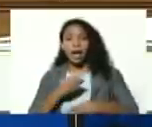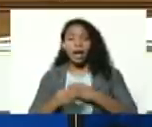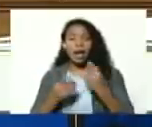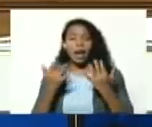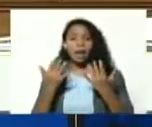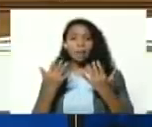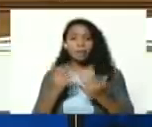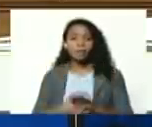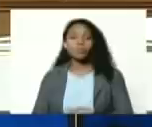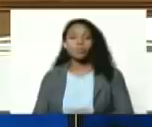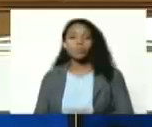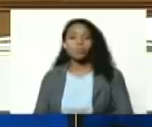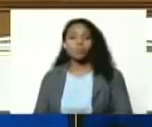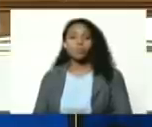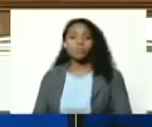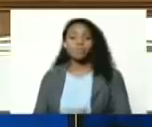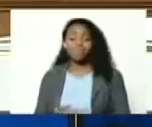manos